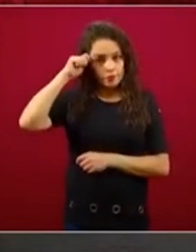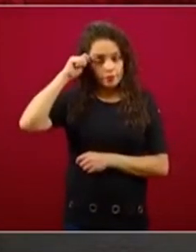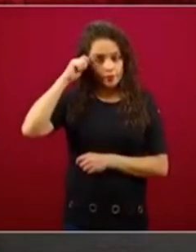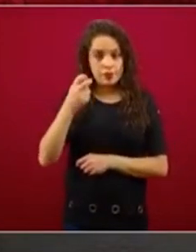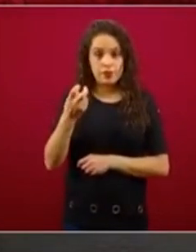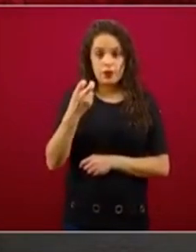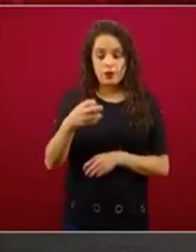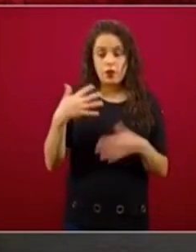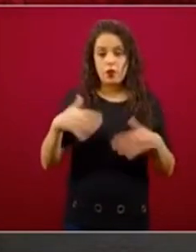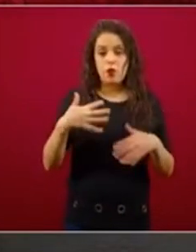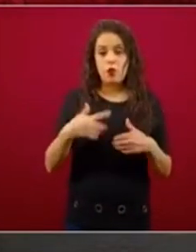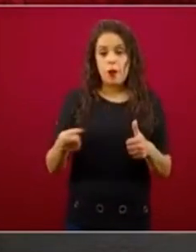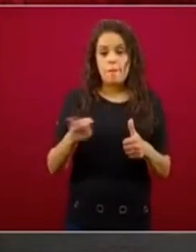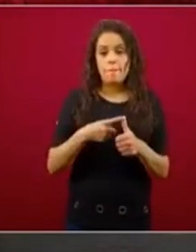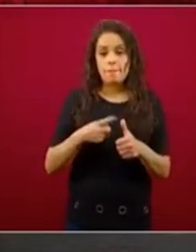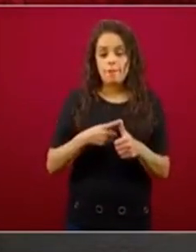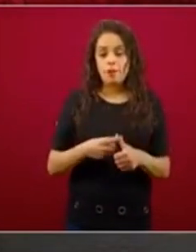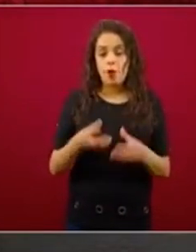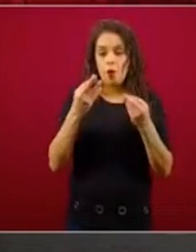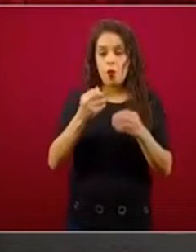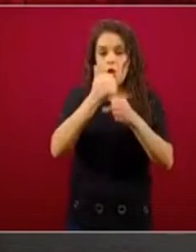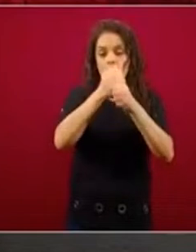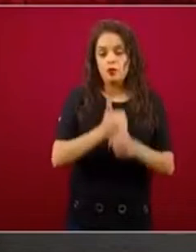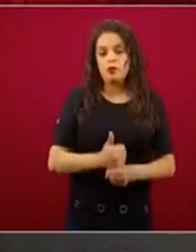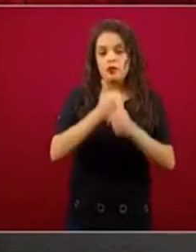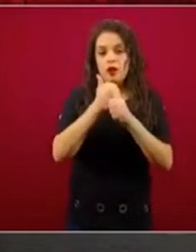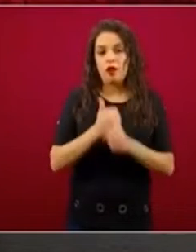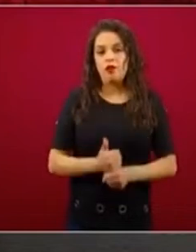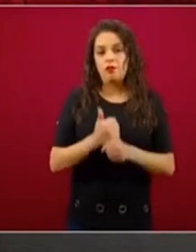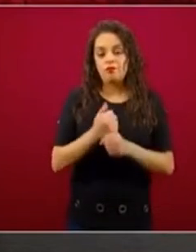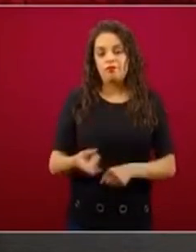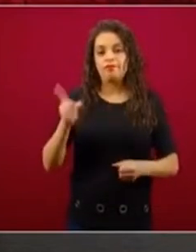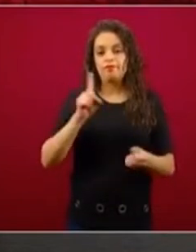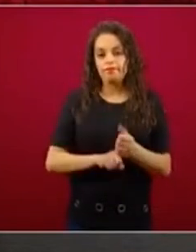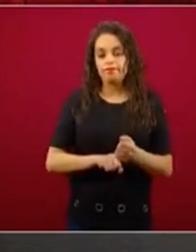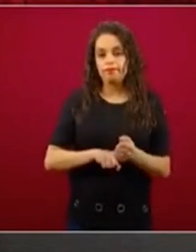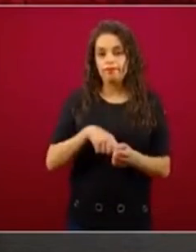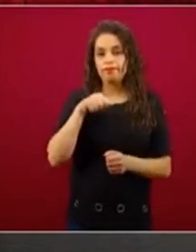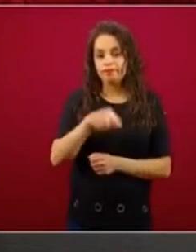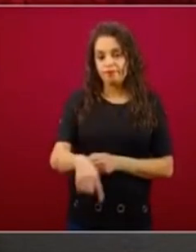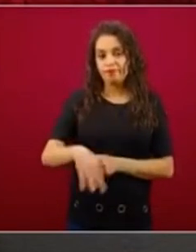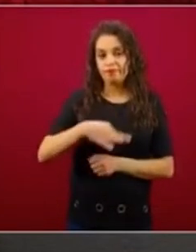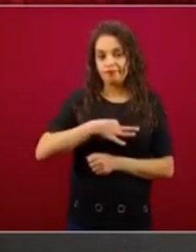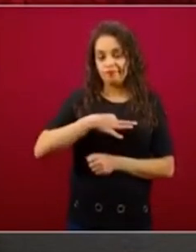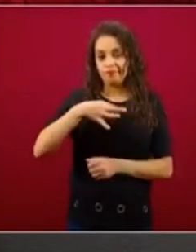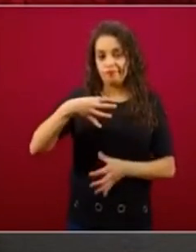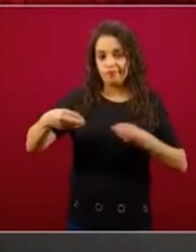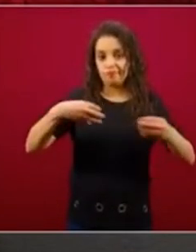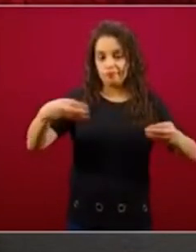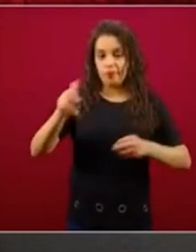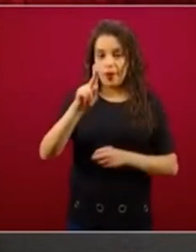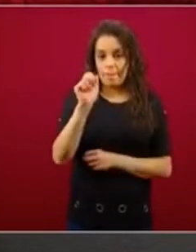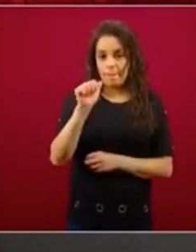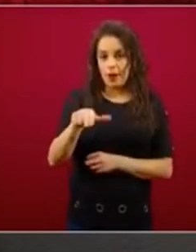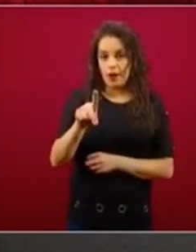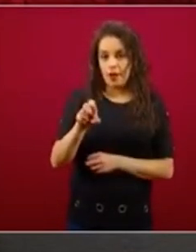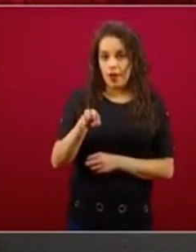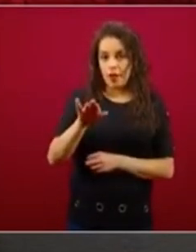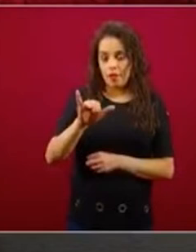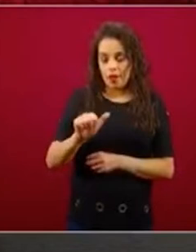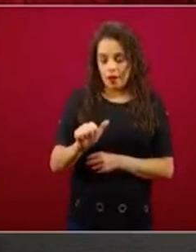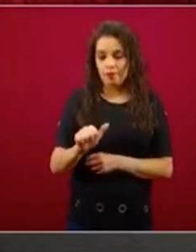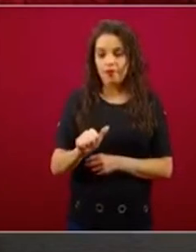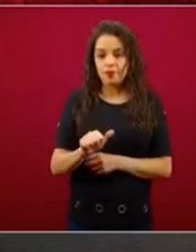primeros sectores que han sufrido esta pandemia y vamos a presentar más